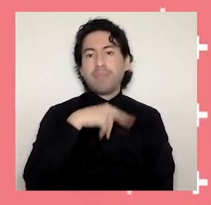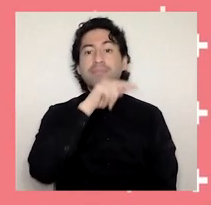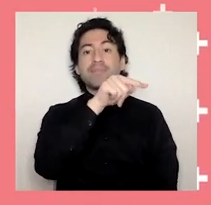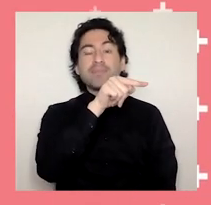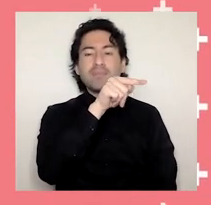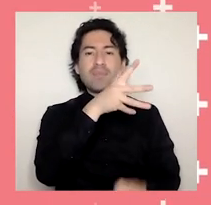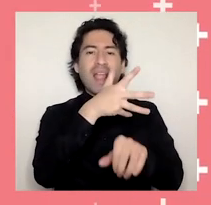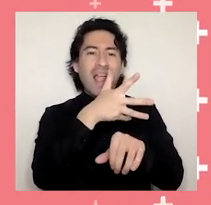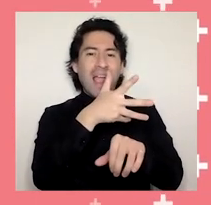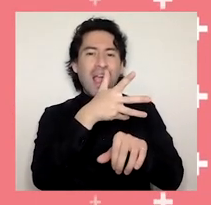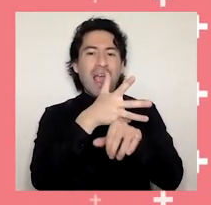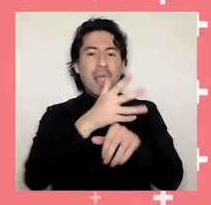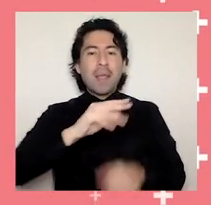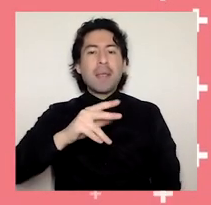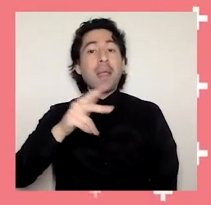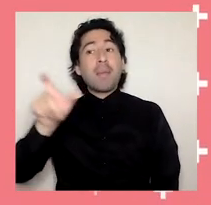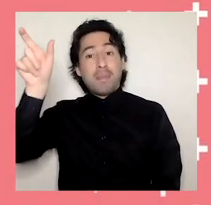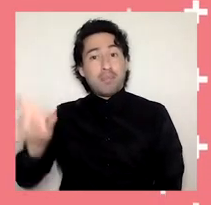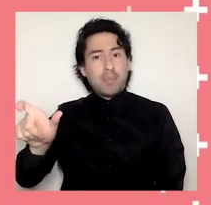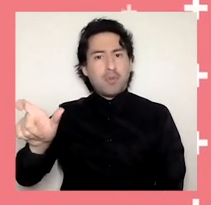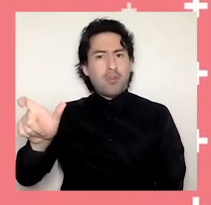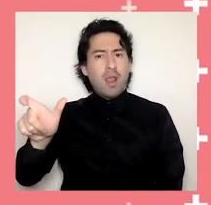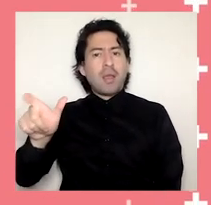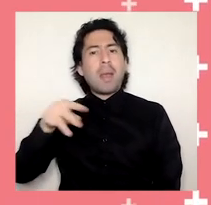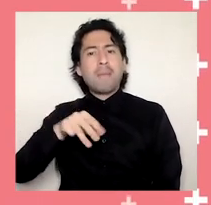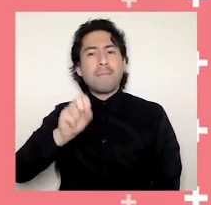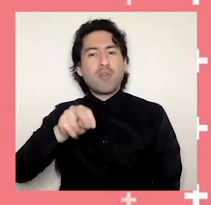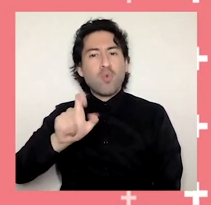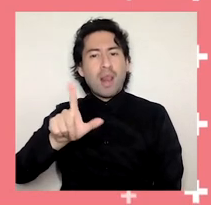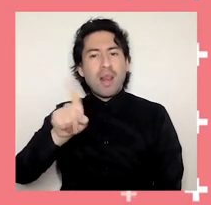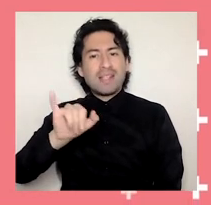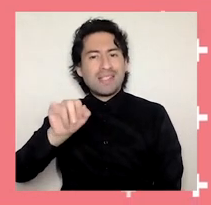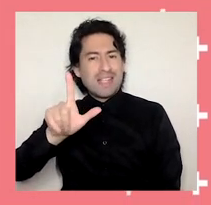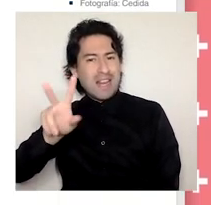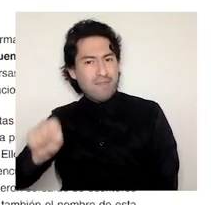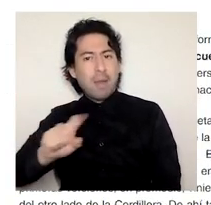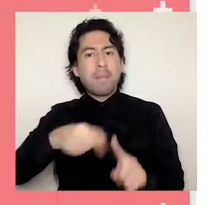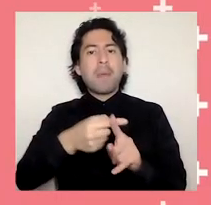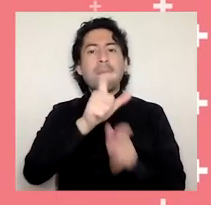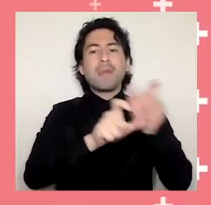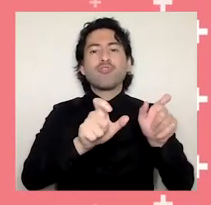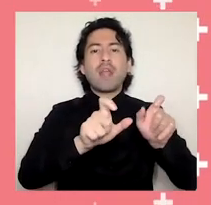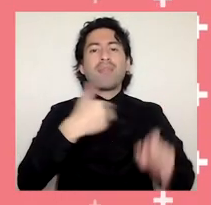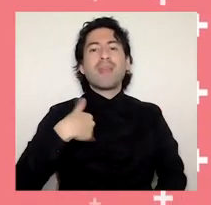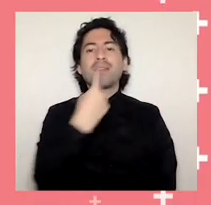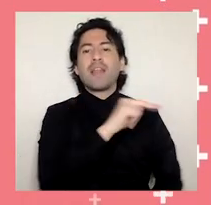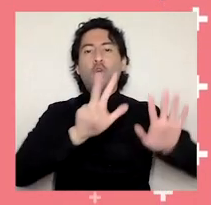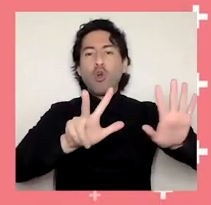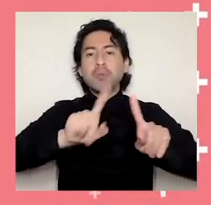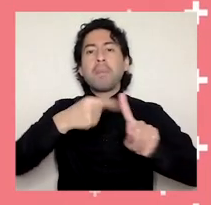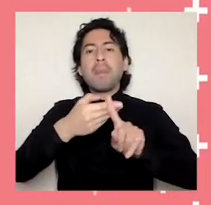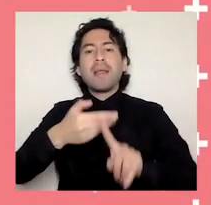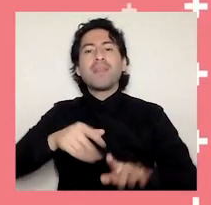que contó con la participación del Premio Nacional de Artes. Manuel Silva Acevedo, ocho poetas argentinos